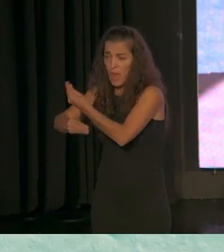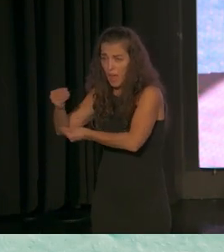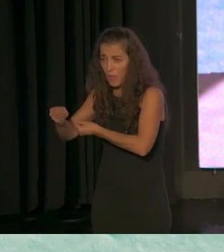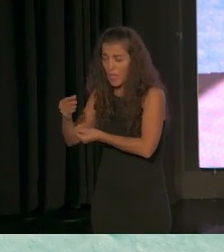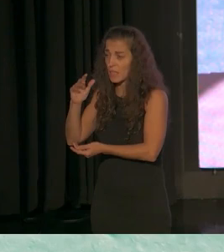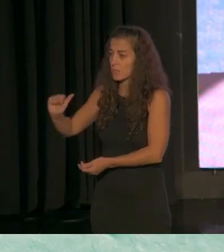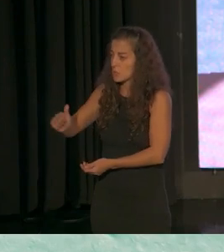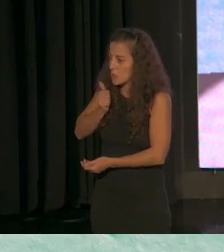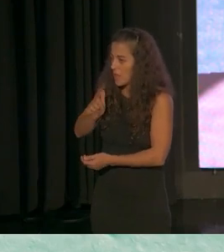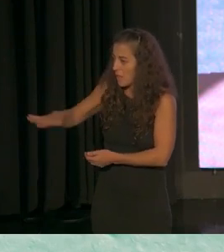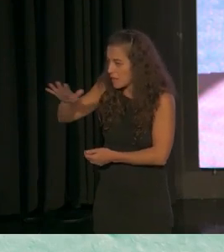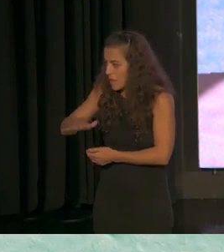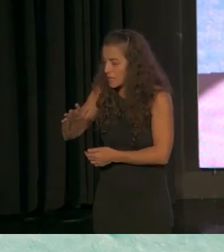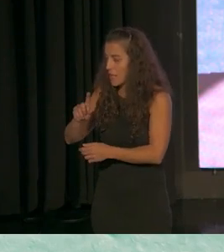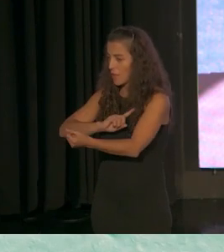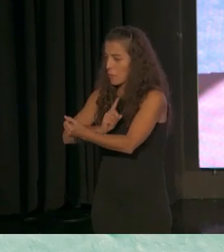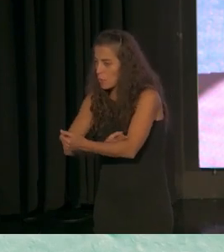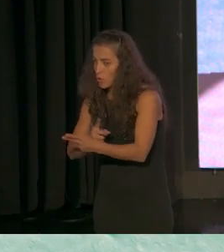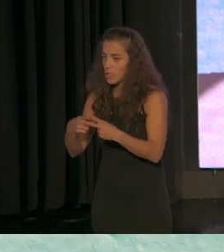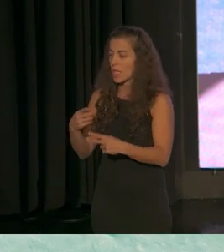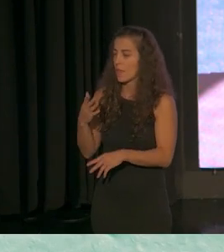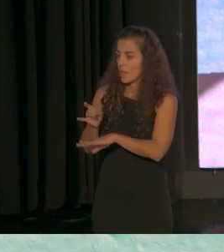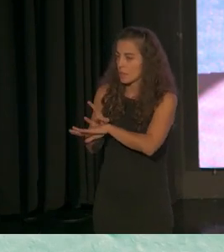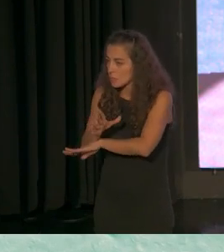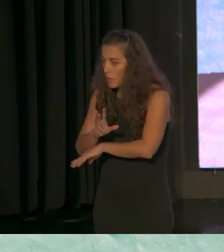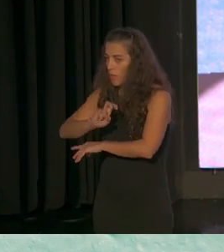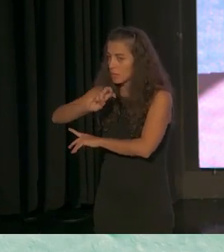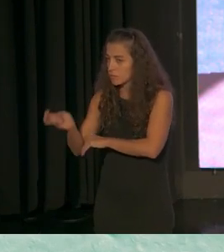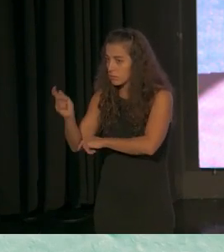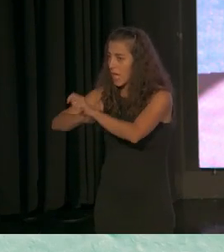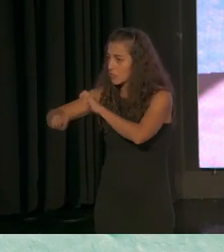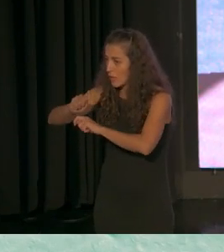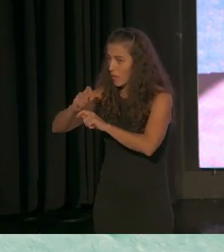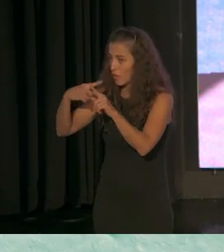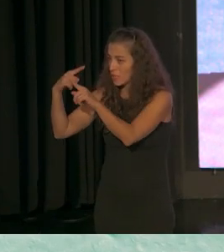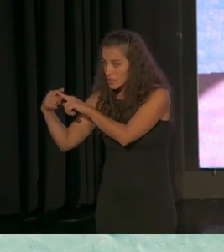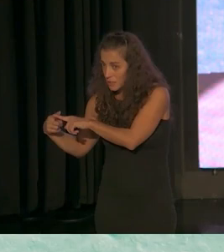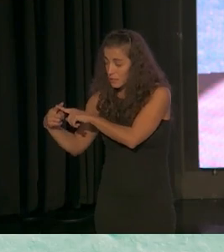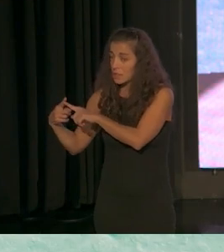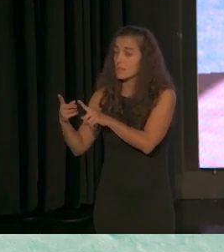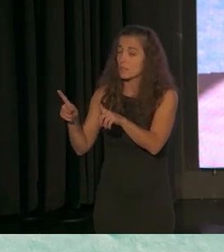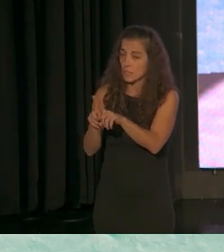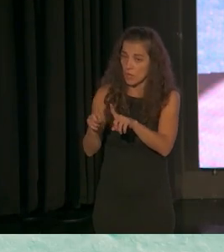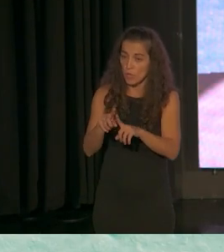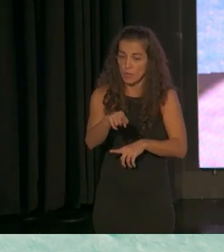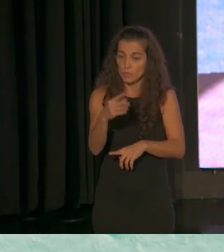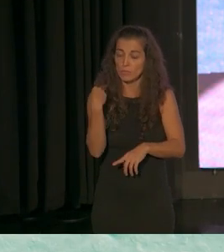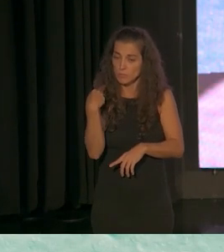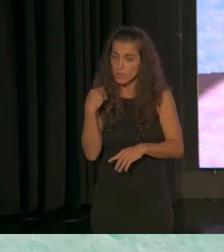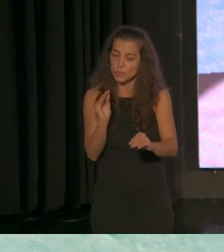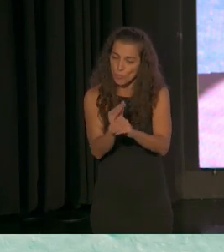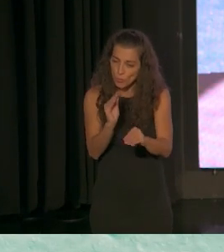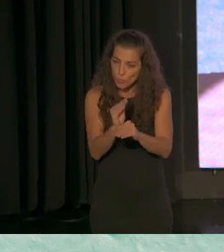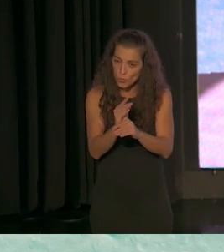deporte de tiempo libre de distintas asociaciones es decir cuidar los apoyos informales es también